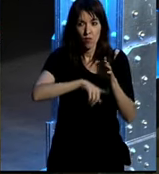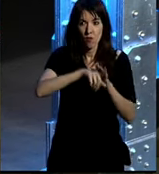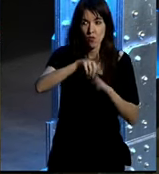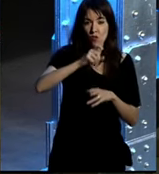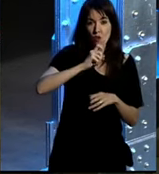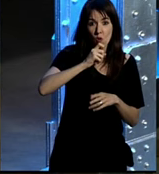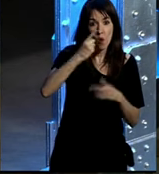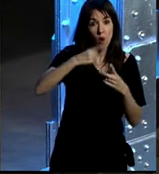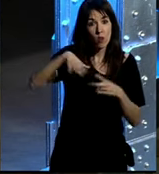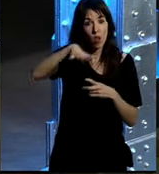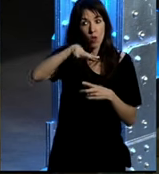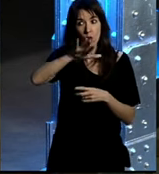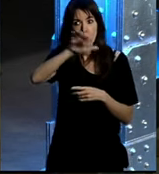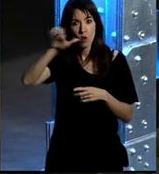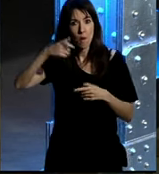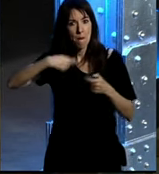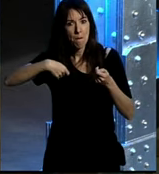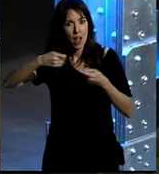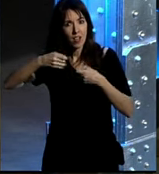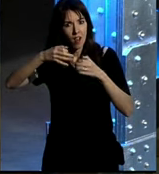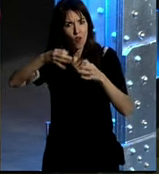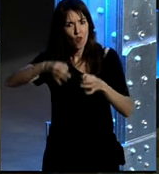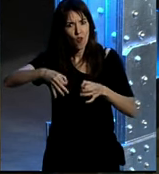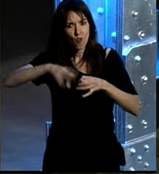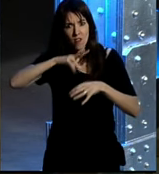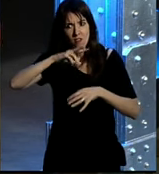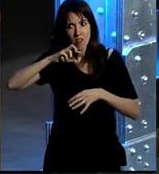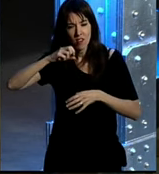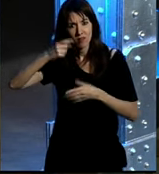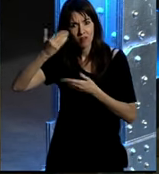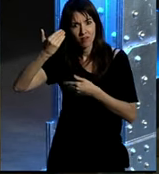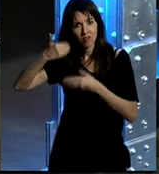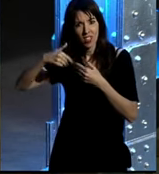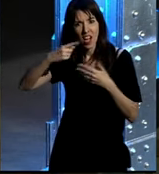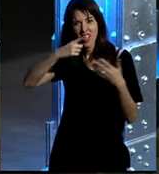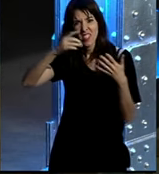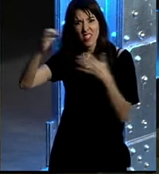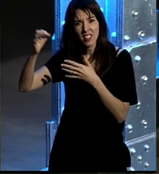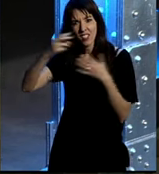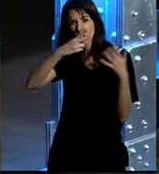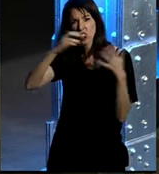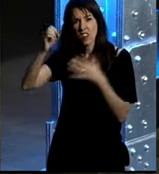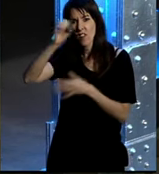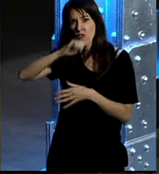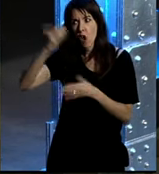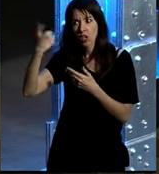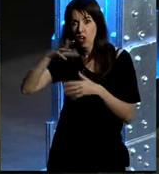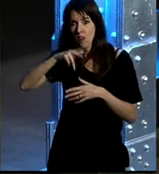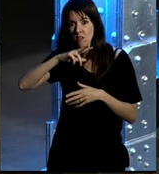en algunas zonas de Europa los mercados siguen siendo igual que hace 600-700 años